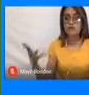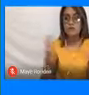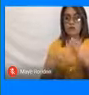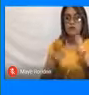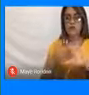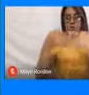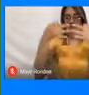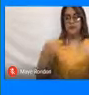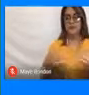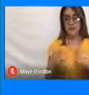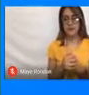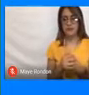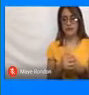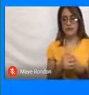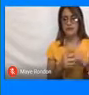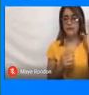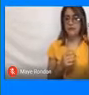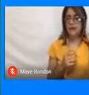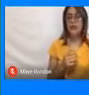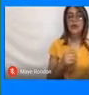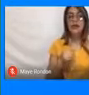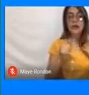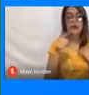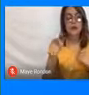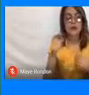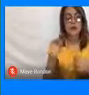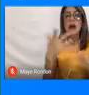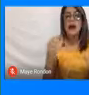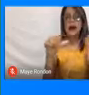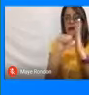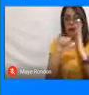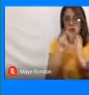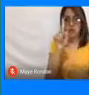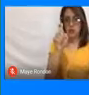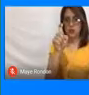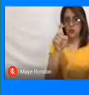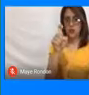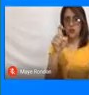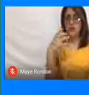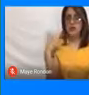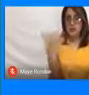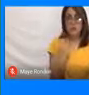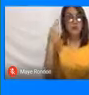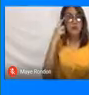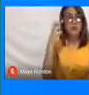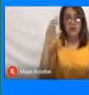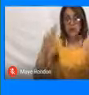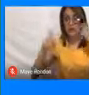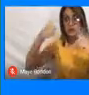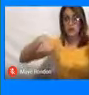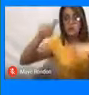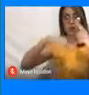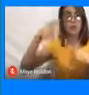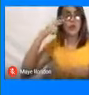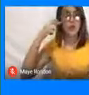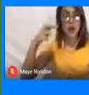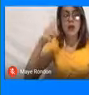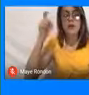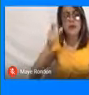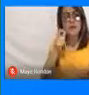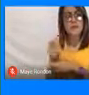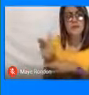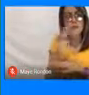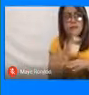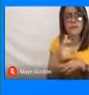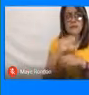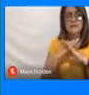segura. Entonces, en el artículo 6 nos habla que nosotros como profesionales de turismo debemos velar por la